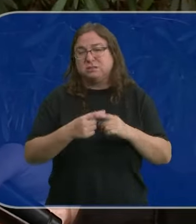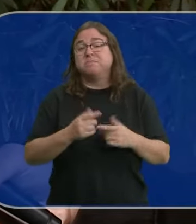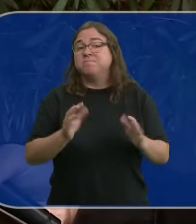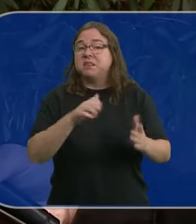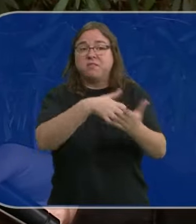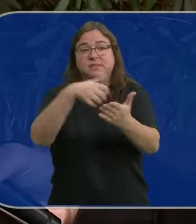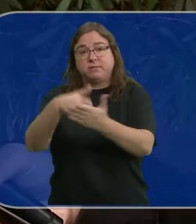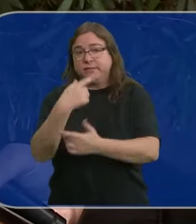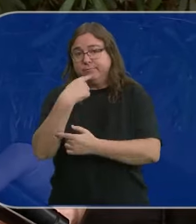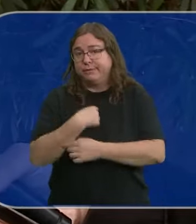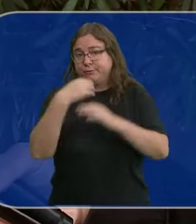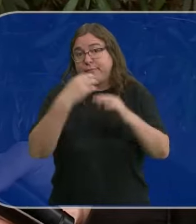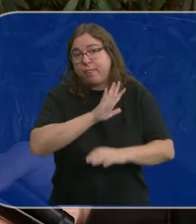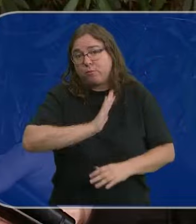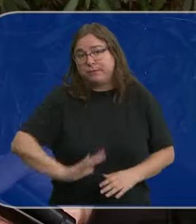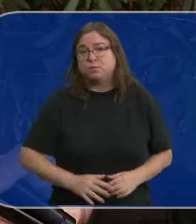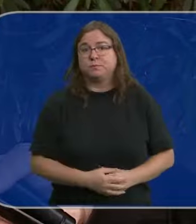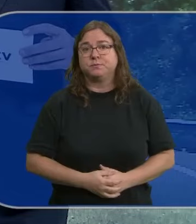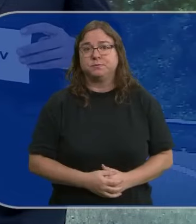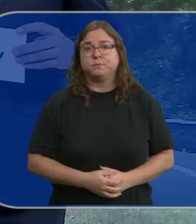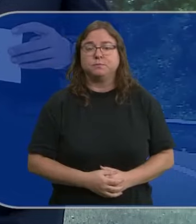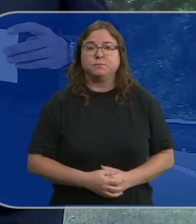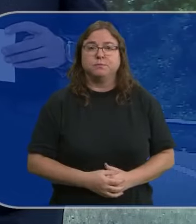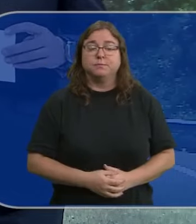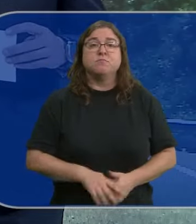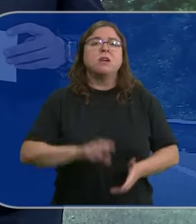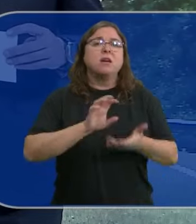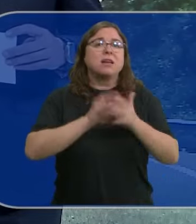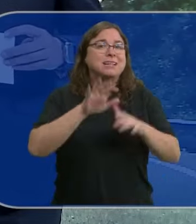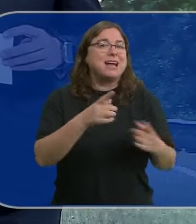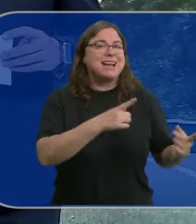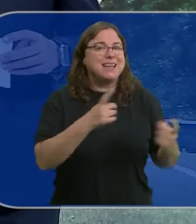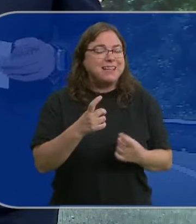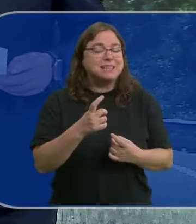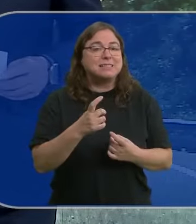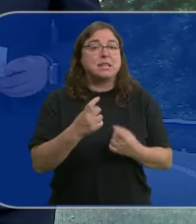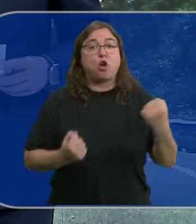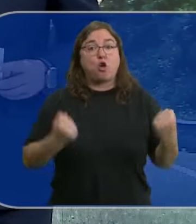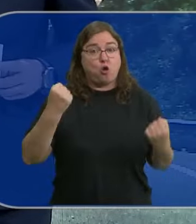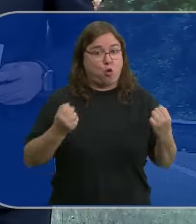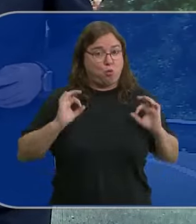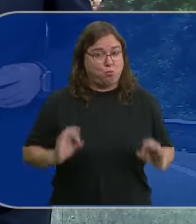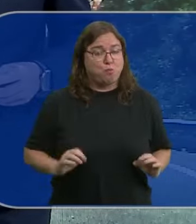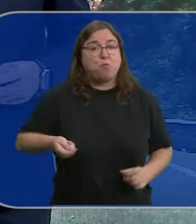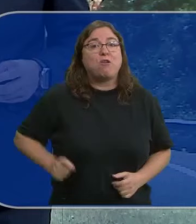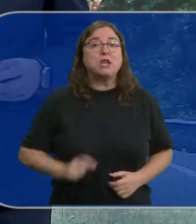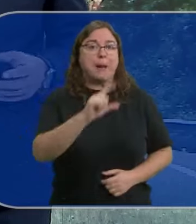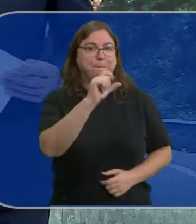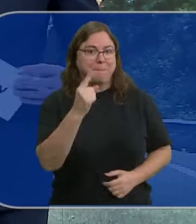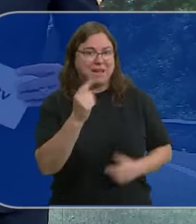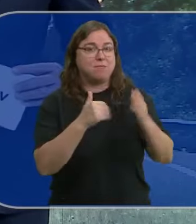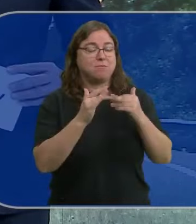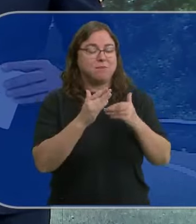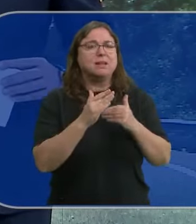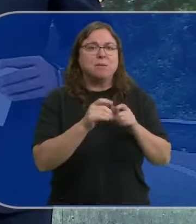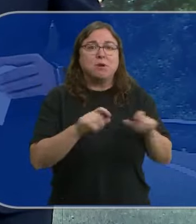Y esas son las fechas concretas que nos han planteado de momento. Castilla y León necesita más de mil conductores profesionales y esto va a más, porque la edad